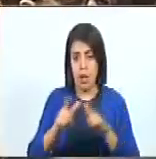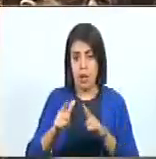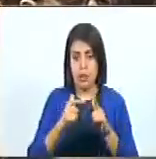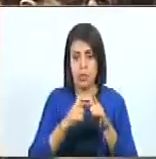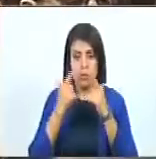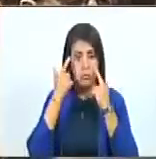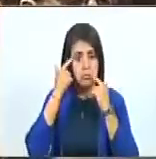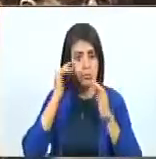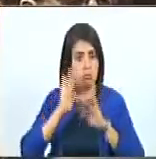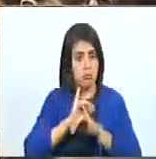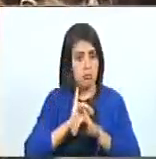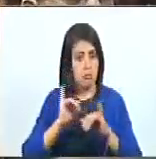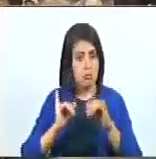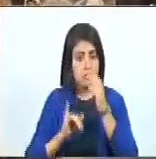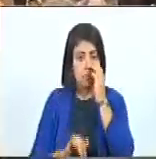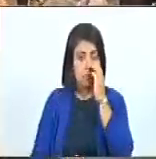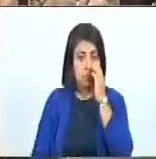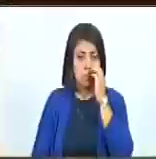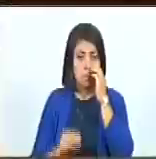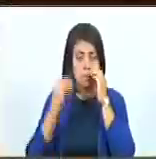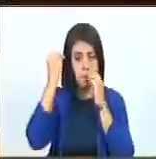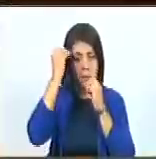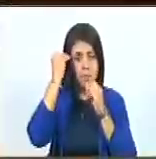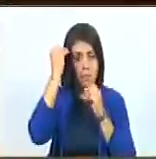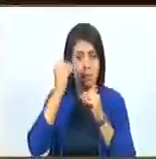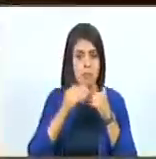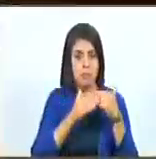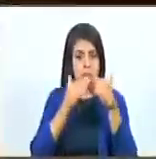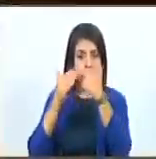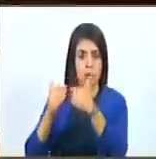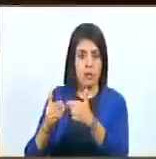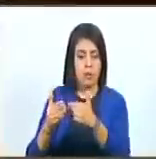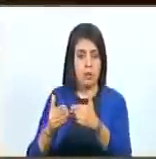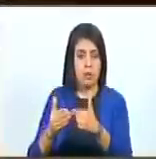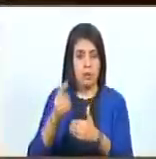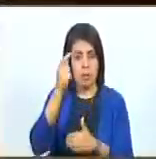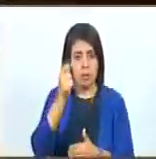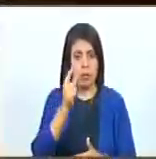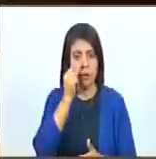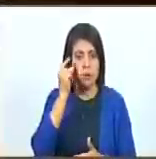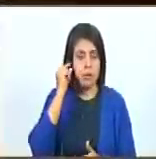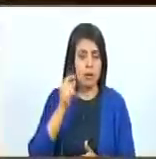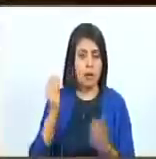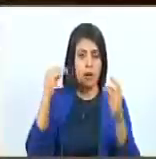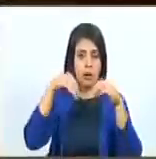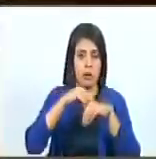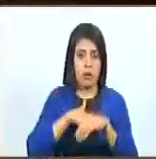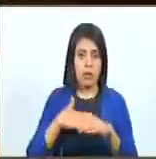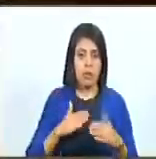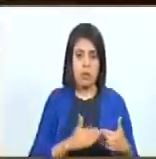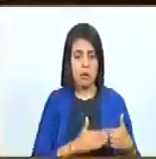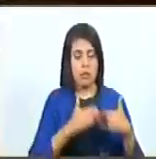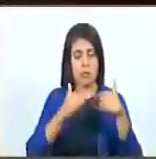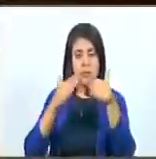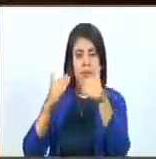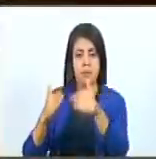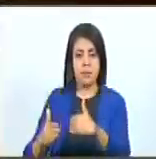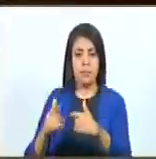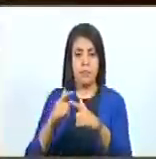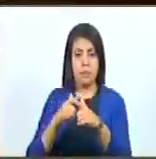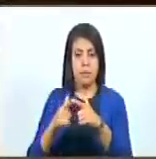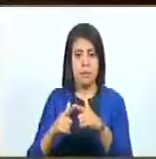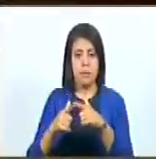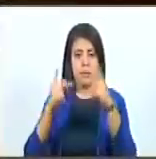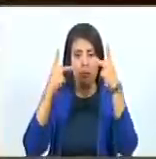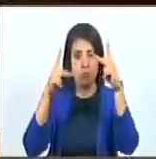respecto. Es todo. En consideración el diferimiento, las diputadas y diputadas que estén de acuerdo con diferir el